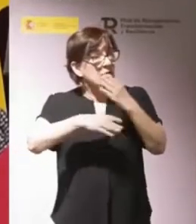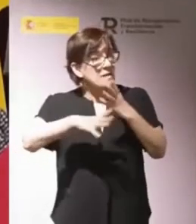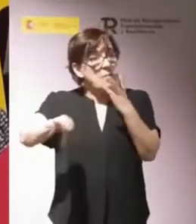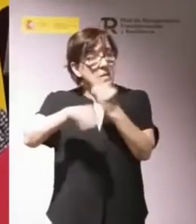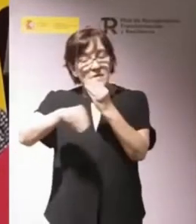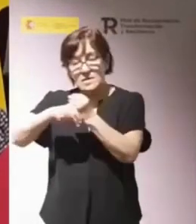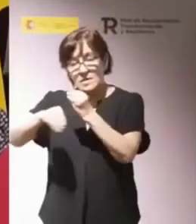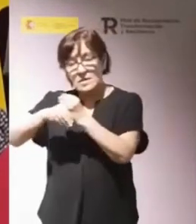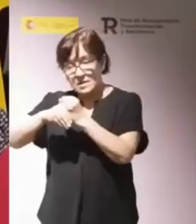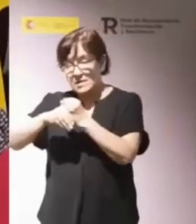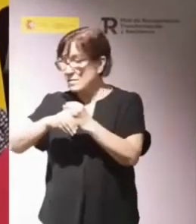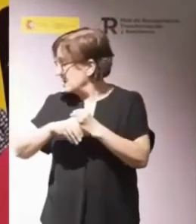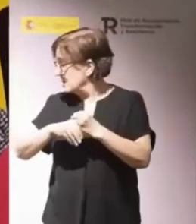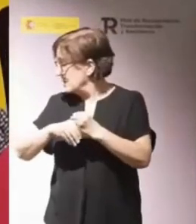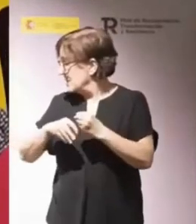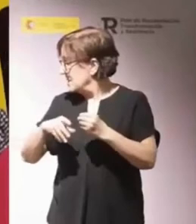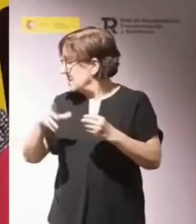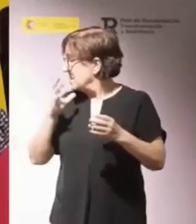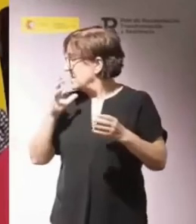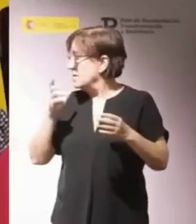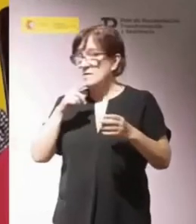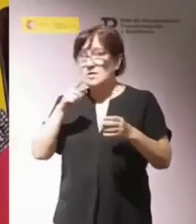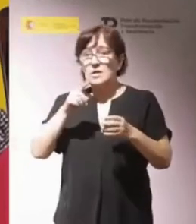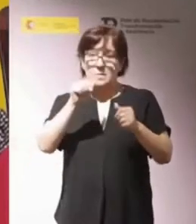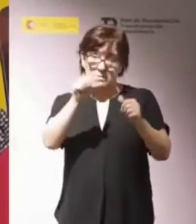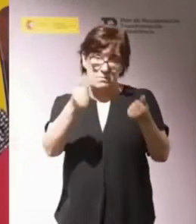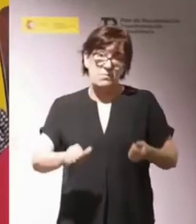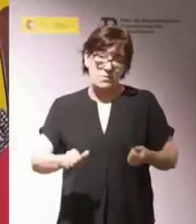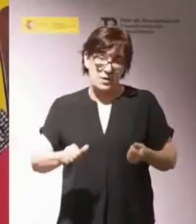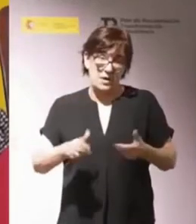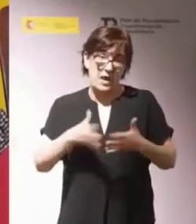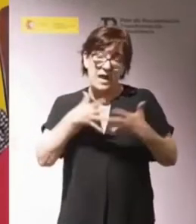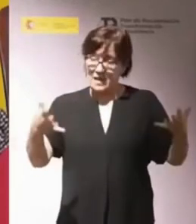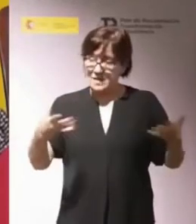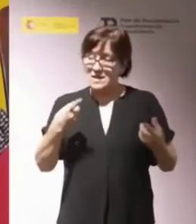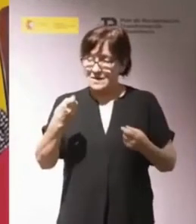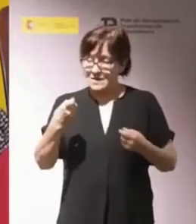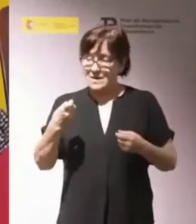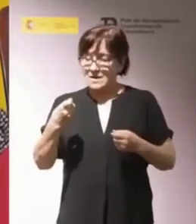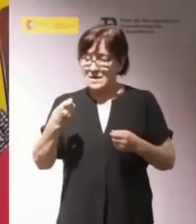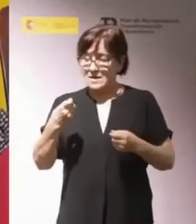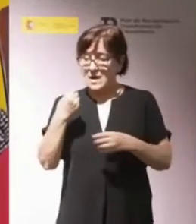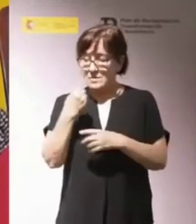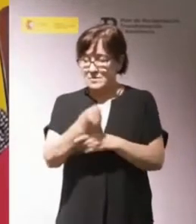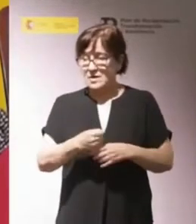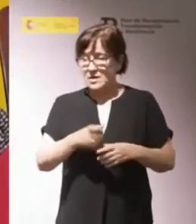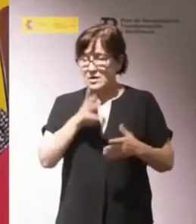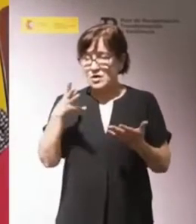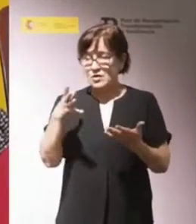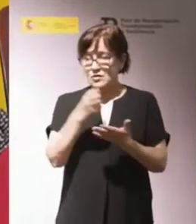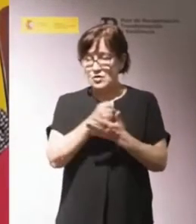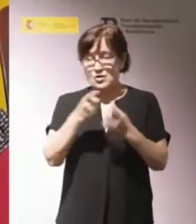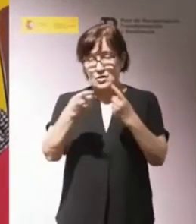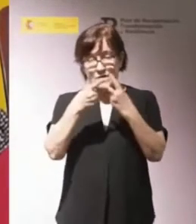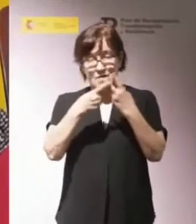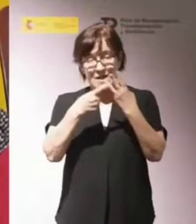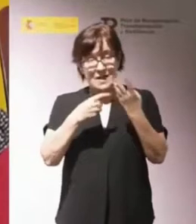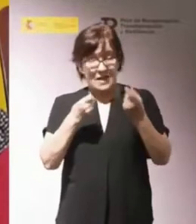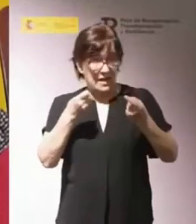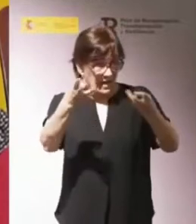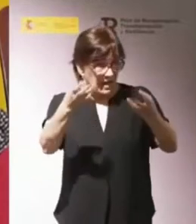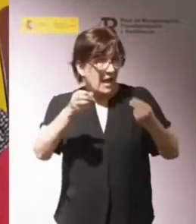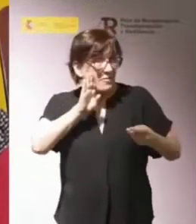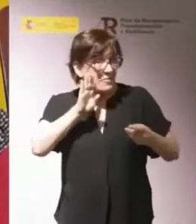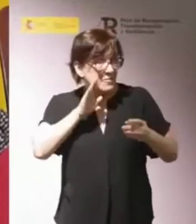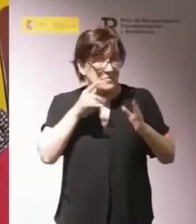asociadas que hacen lo que las convierta en ese modelo de grandes necesidades de apoyo. Pero tras todas esas grandes cifras que